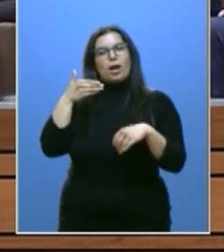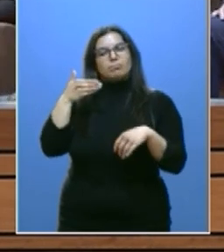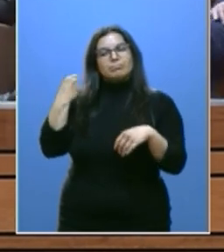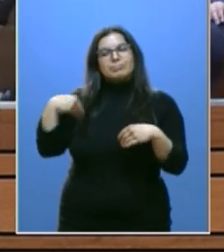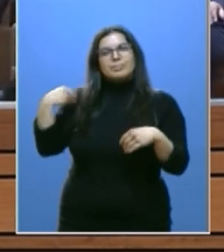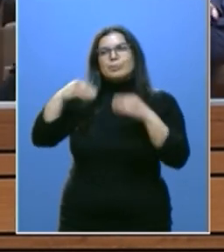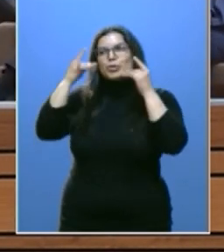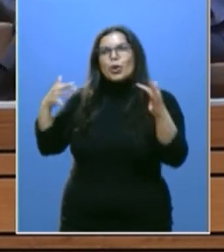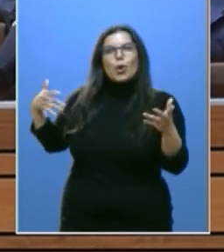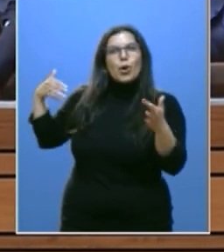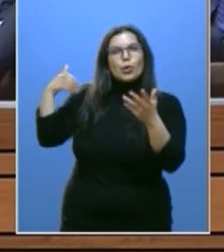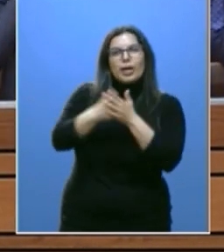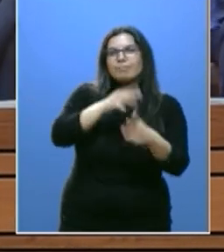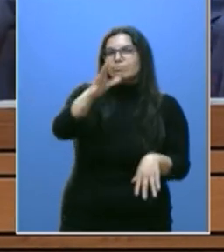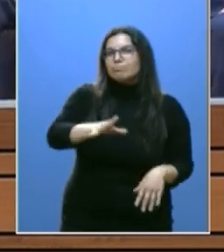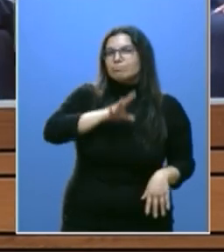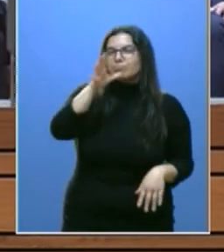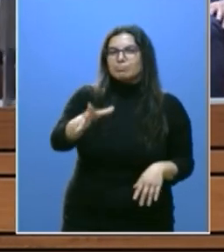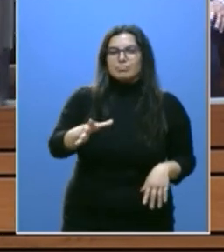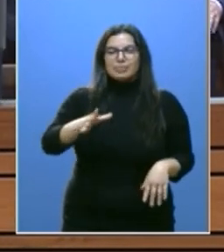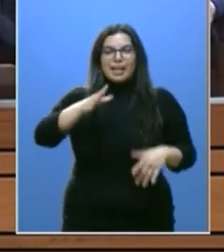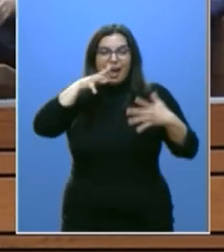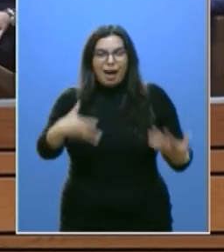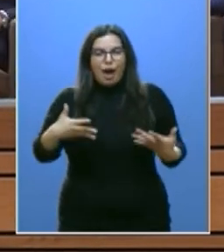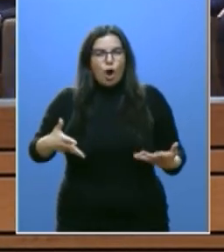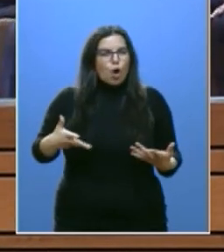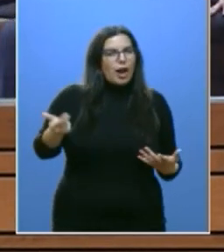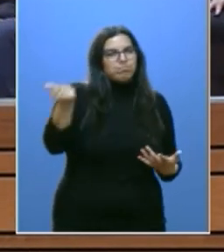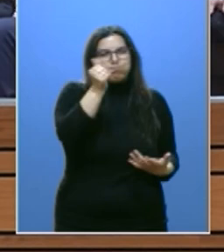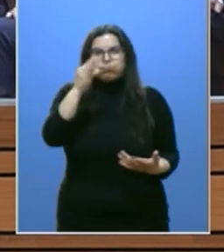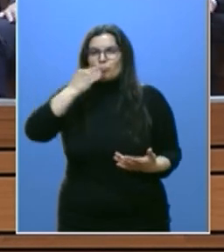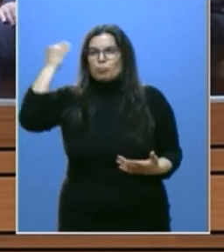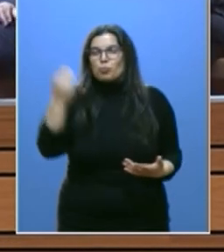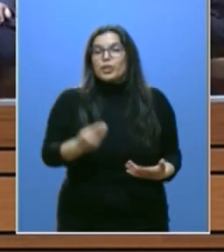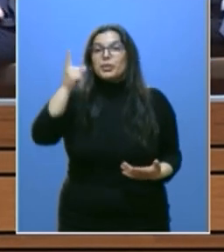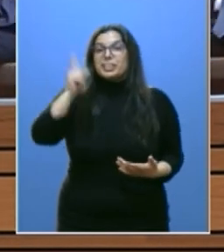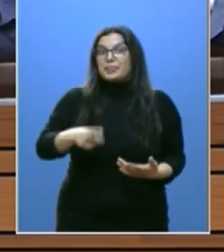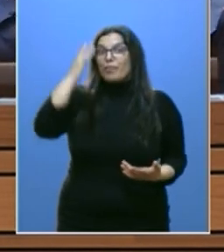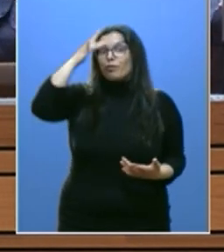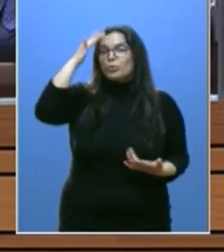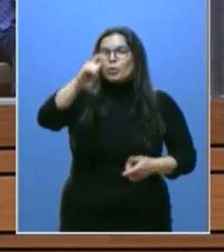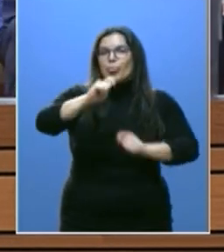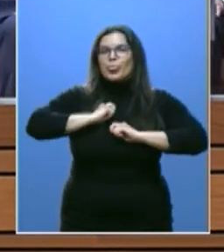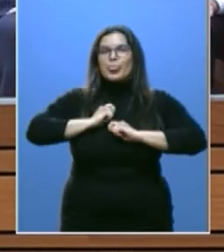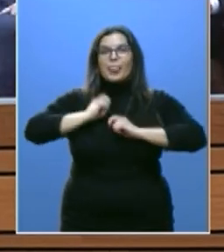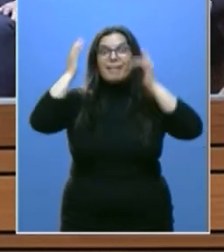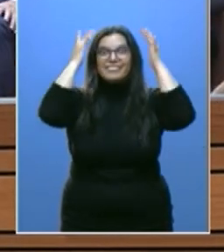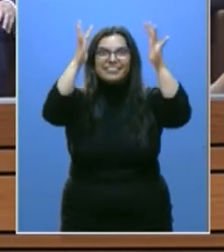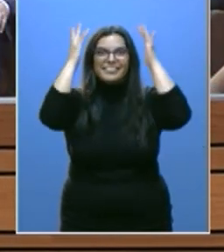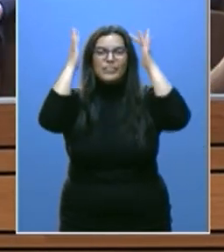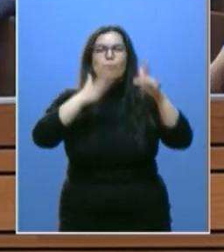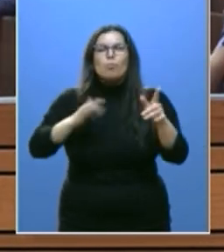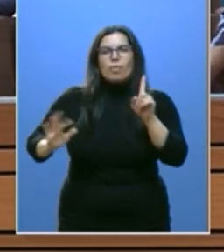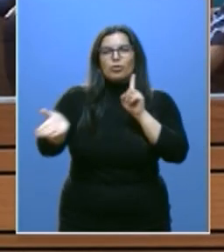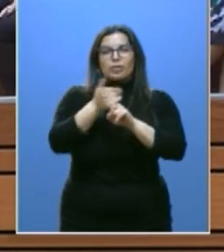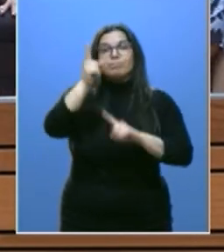impresionante historia, de nuestro brillante presente y sobre todo del ilusionante futuro que podemos conseguir. Y una